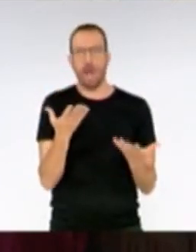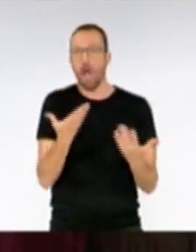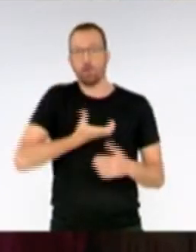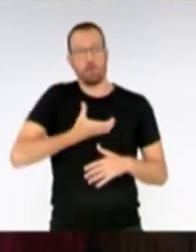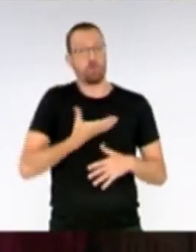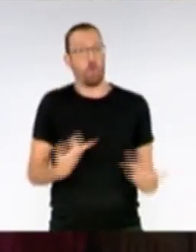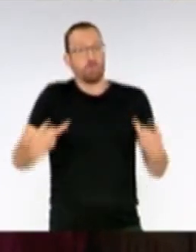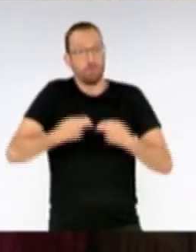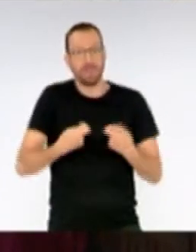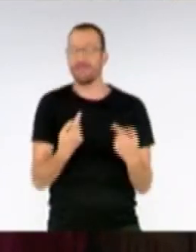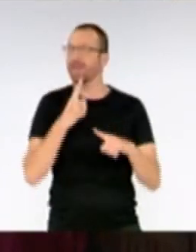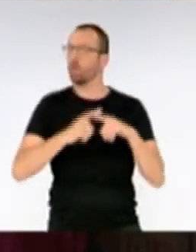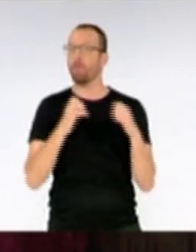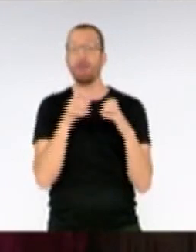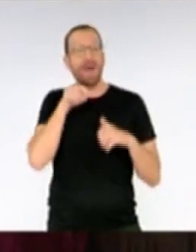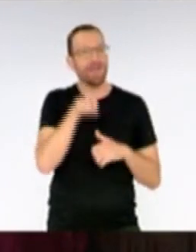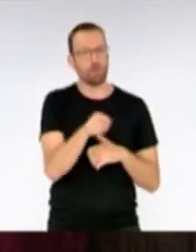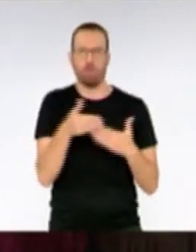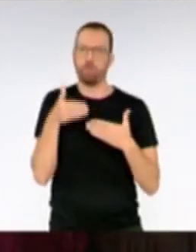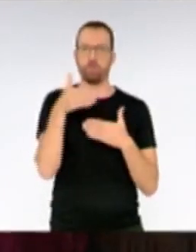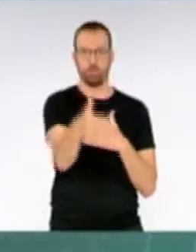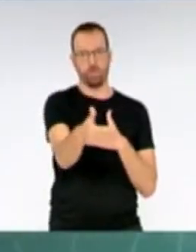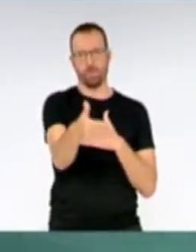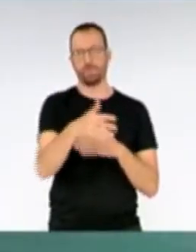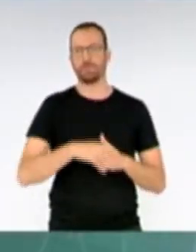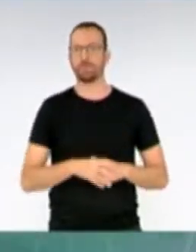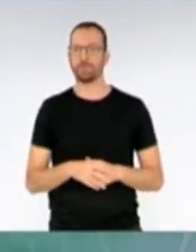gobierno es Santa Cruz de la Palma y el futuro de la ciudad.